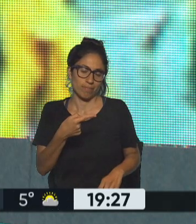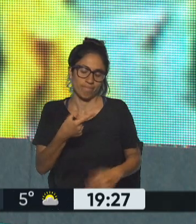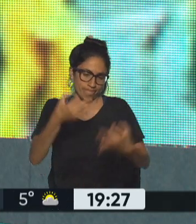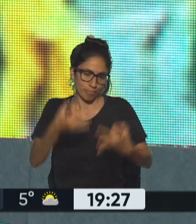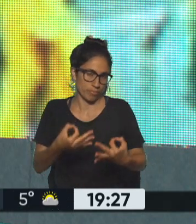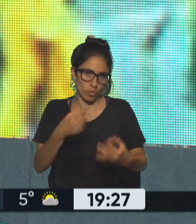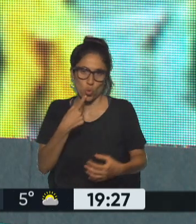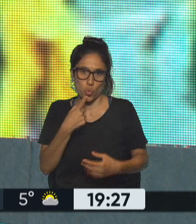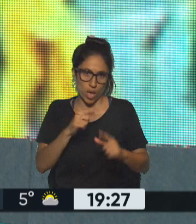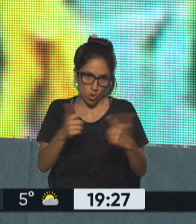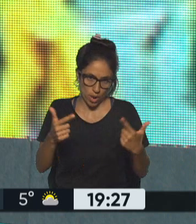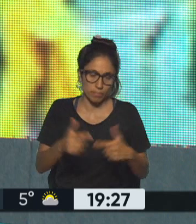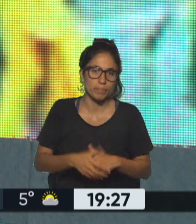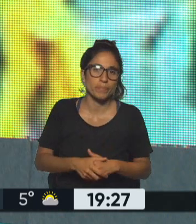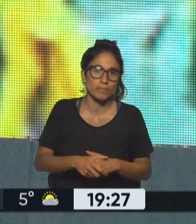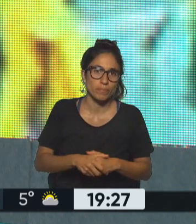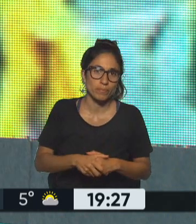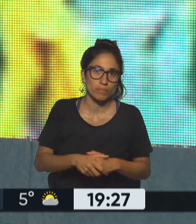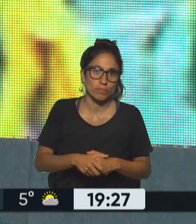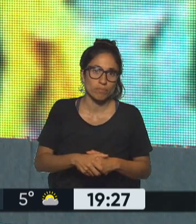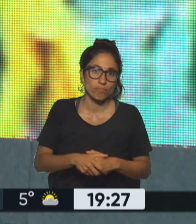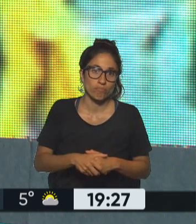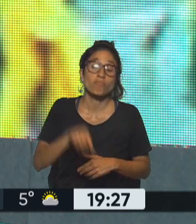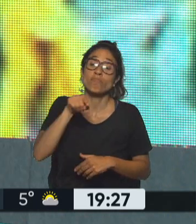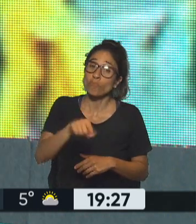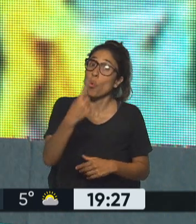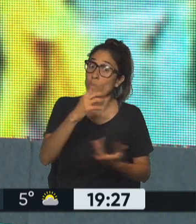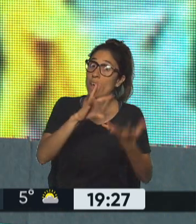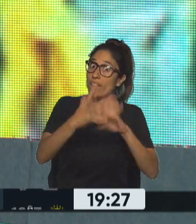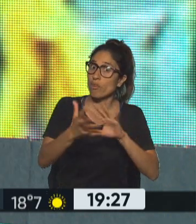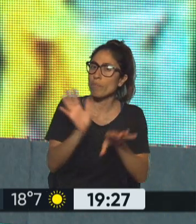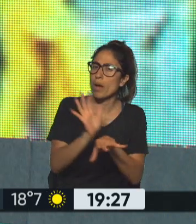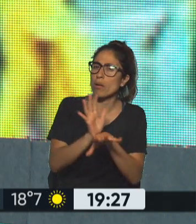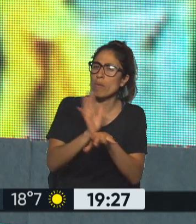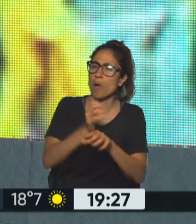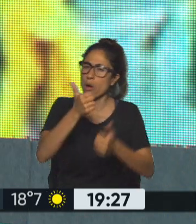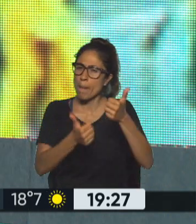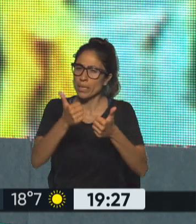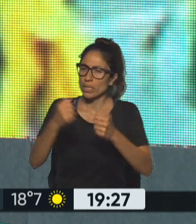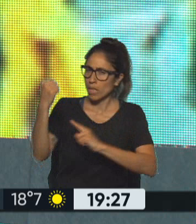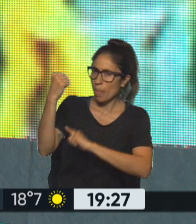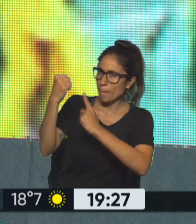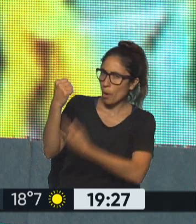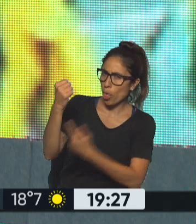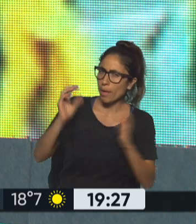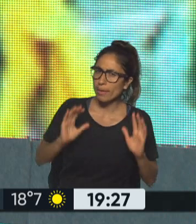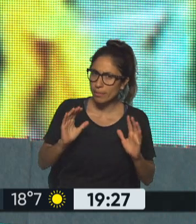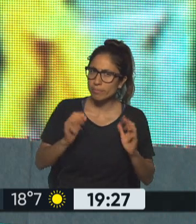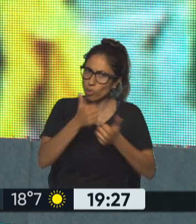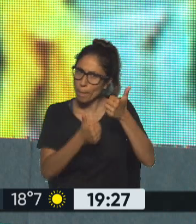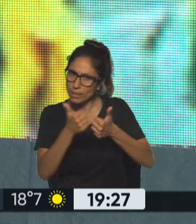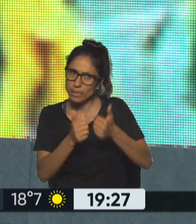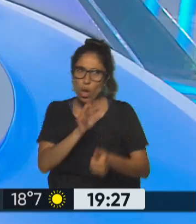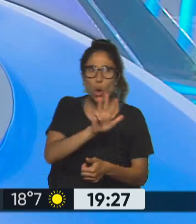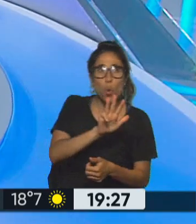bandera para de a poquito ir cercenando el poder de Lula da Silva a tan solo una semana de haber asumido su mandato